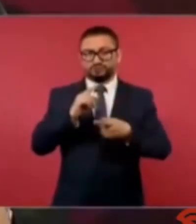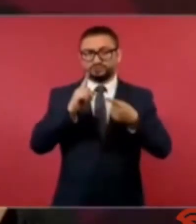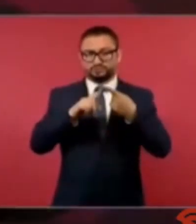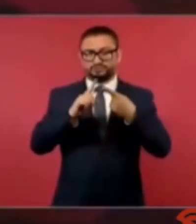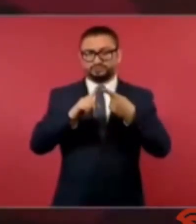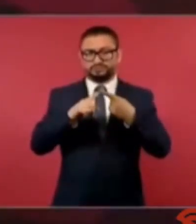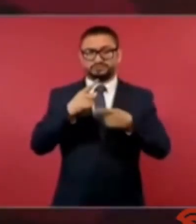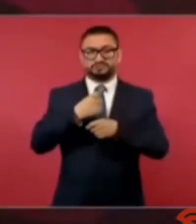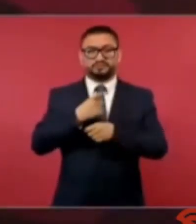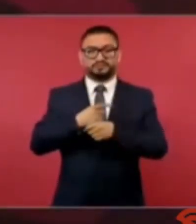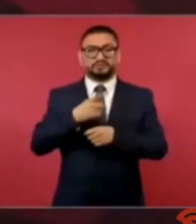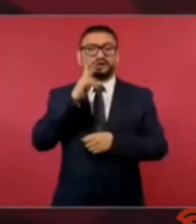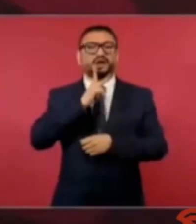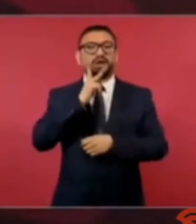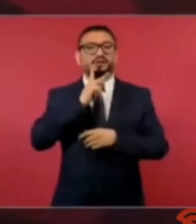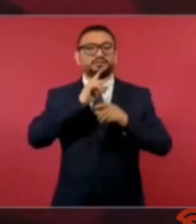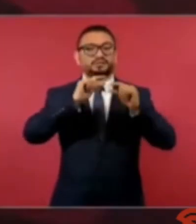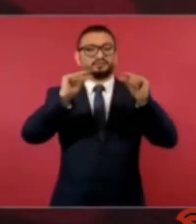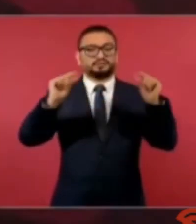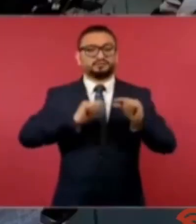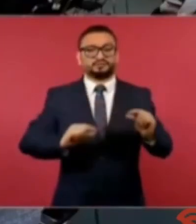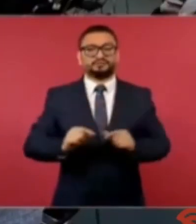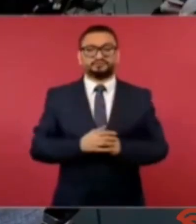a ver si pone los 10